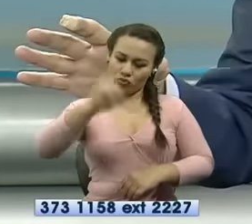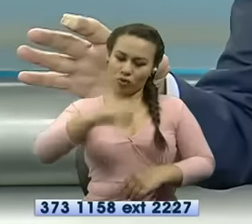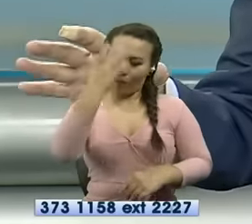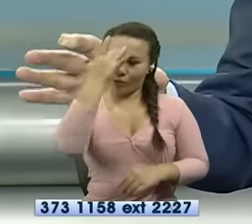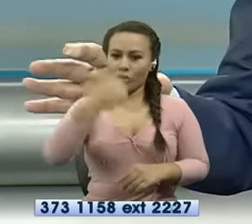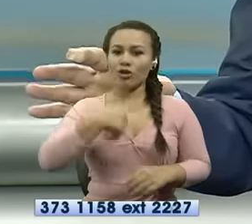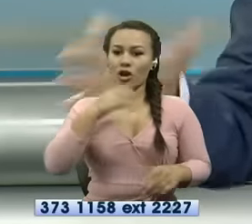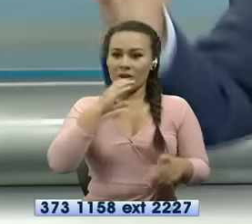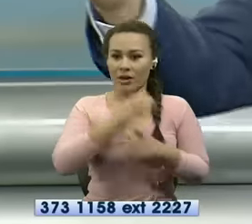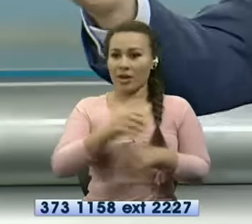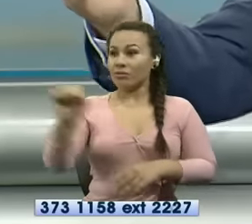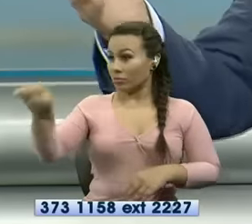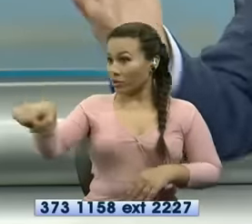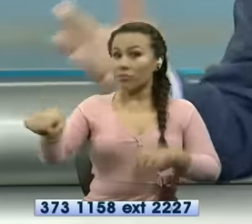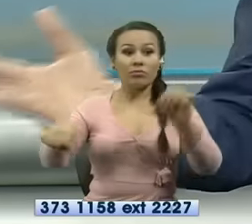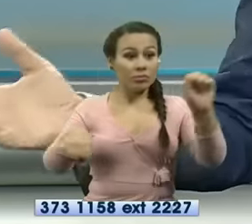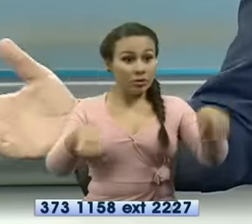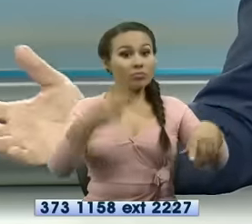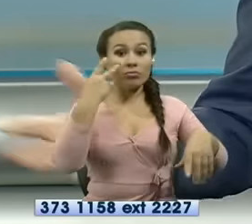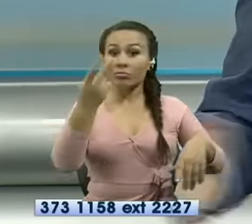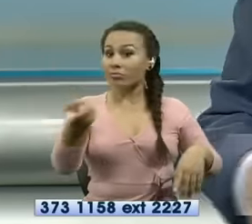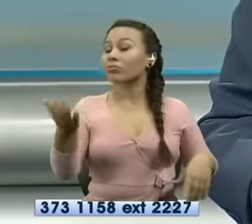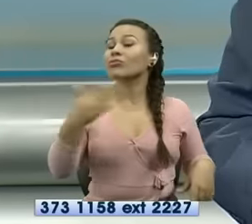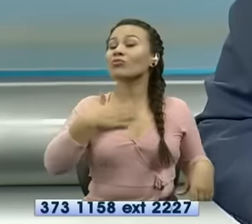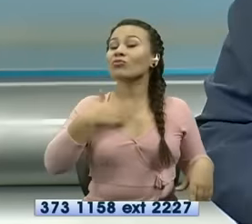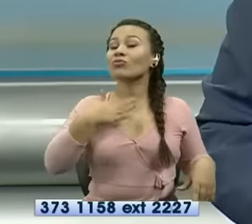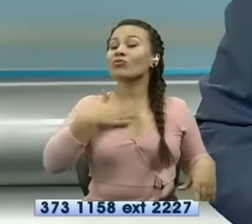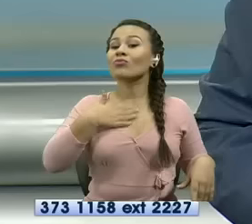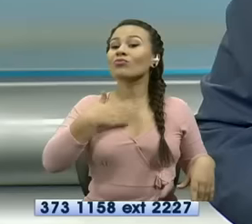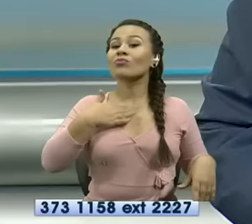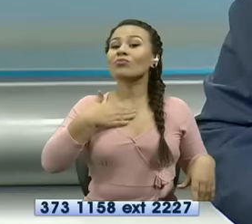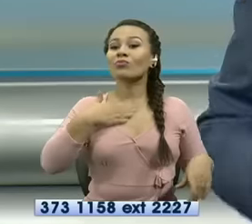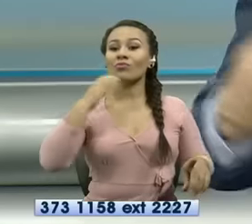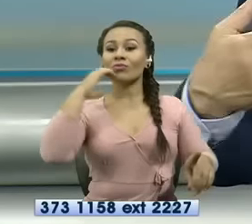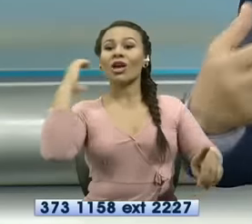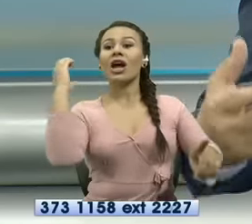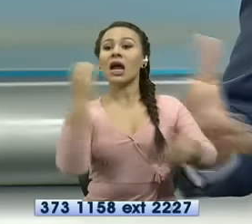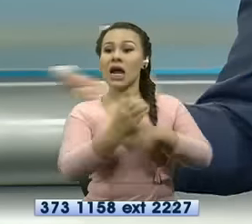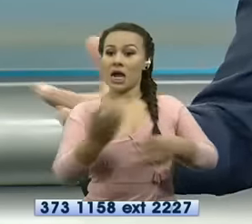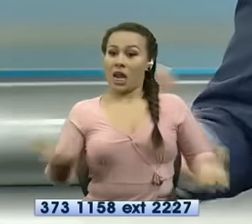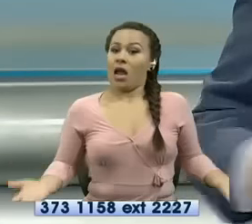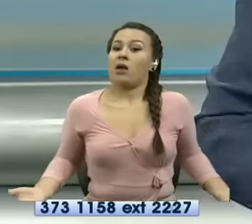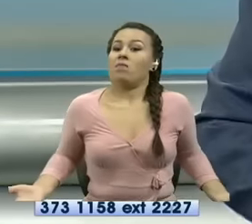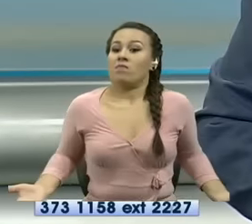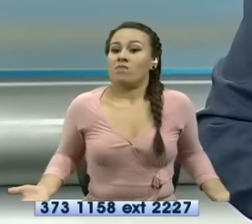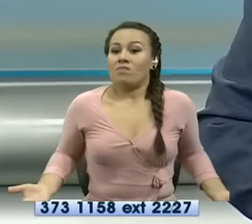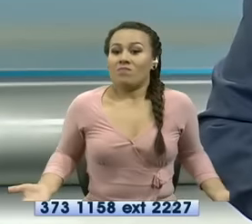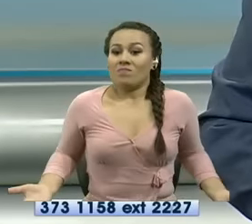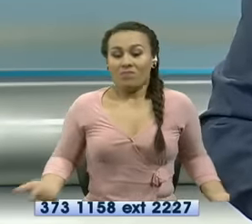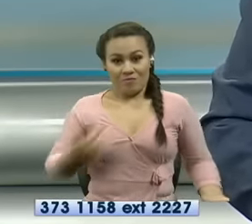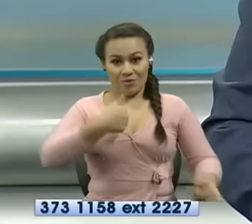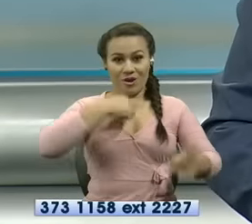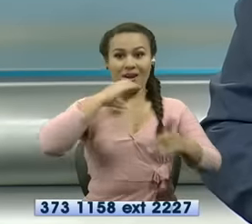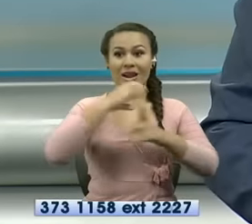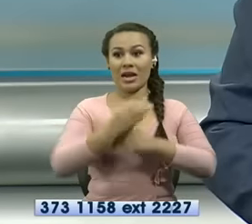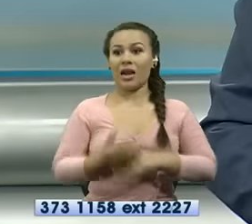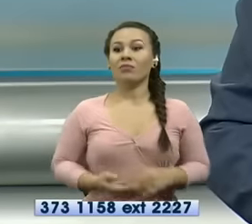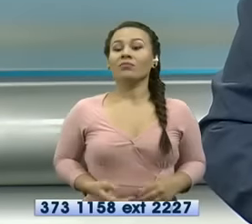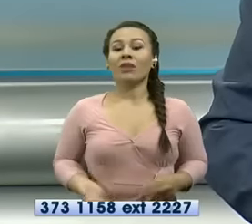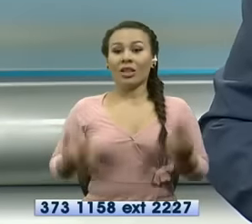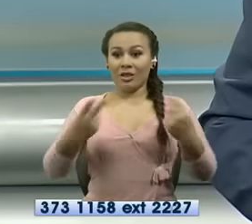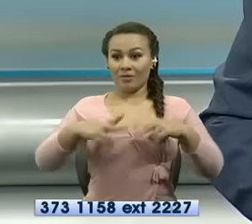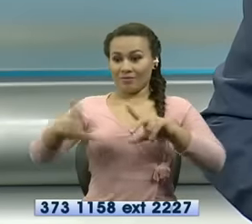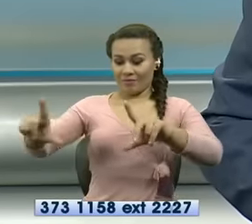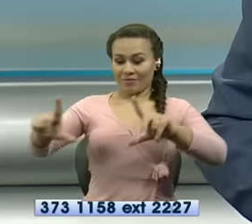verdad si o no maquilón si o no ronan quién hizo más relajo yo ahí está me dieron inclusive